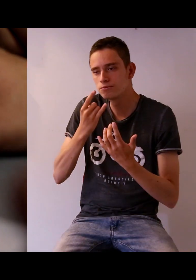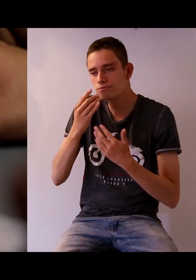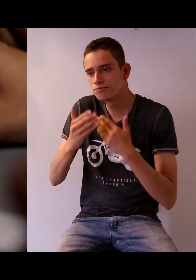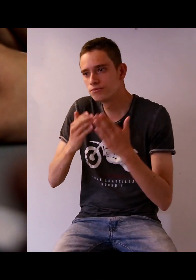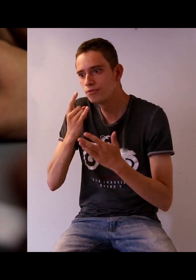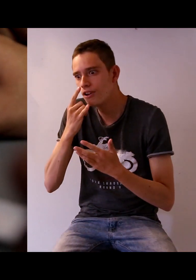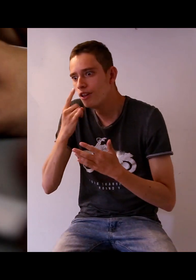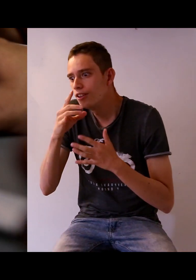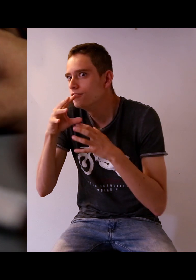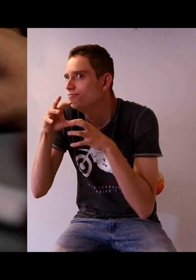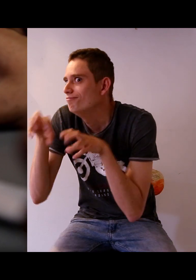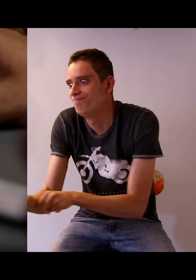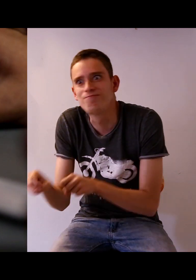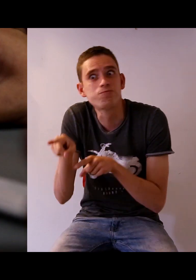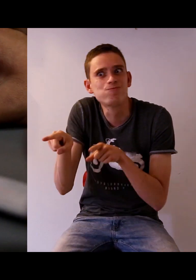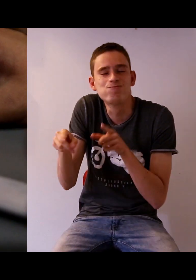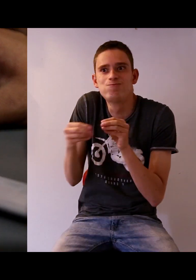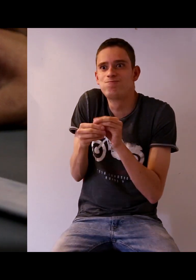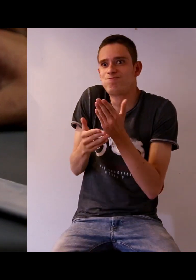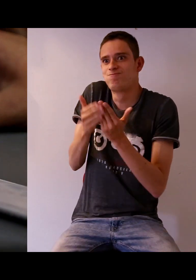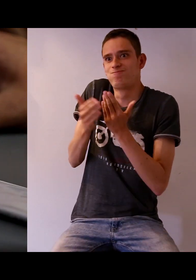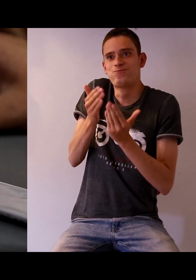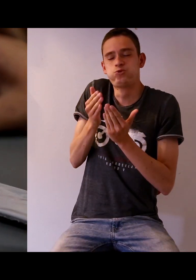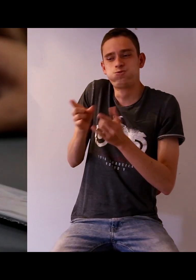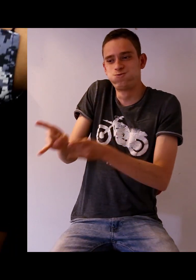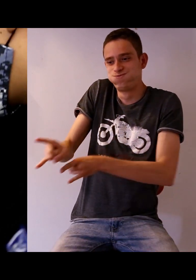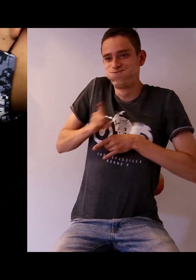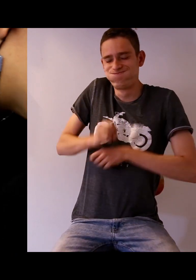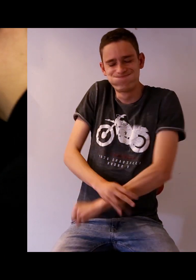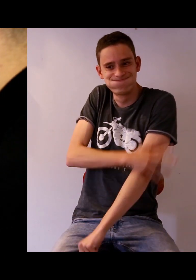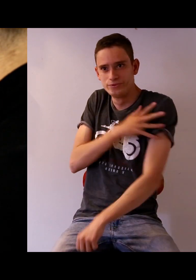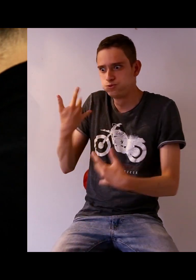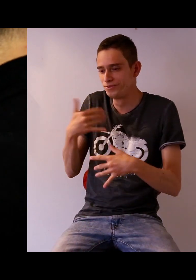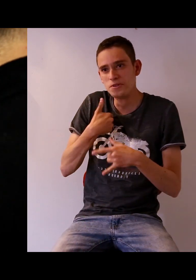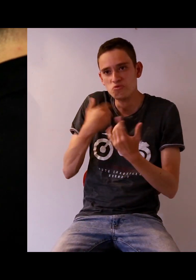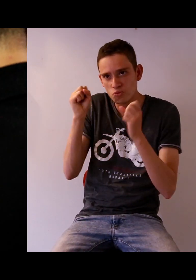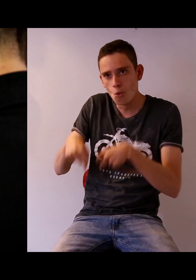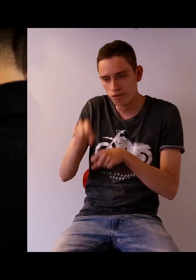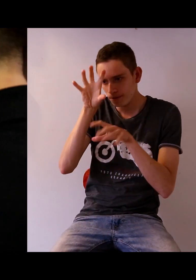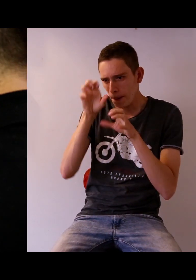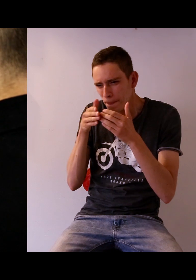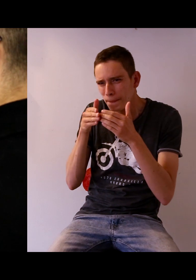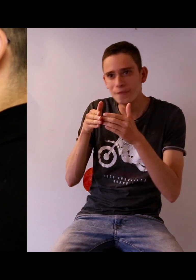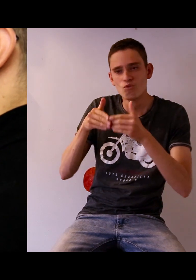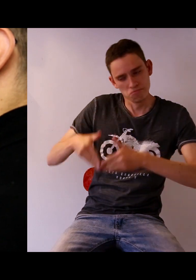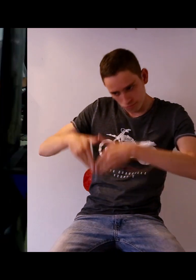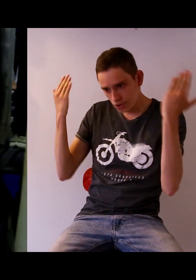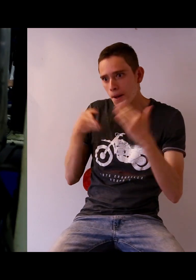Pero cuando vi Ingeniería de Sistemas, yo dije, uy, no, definitivamente esto fue lo que captó mi atención.